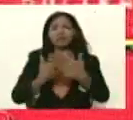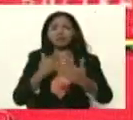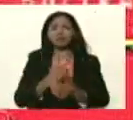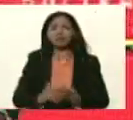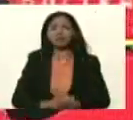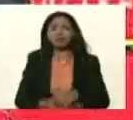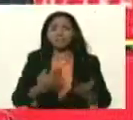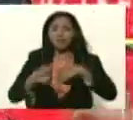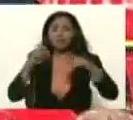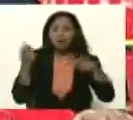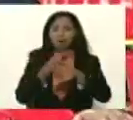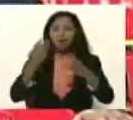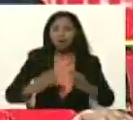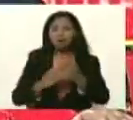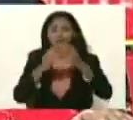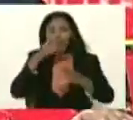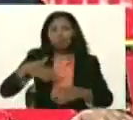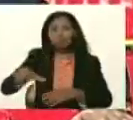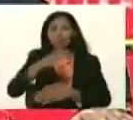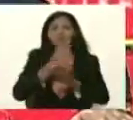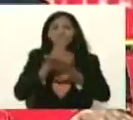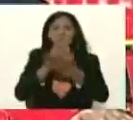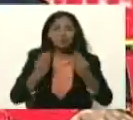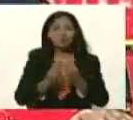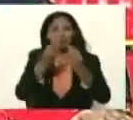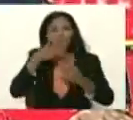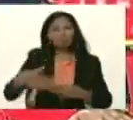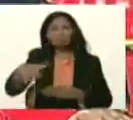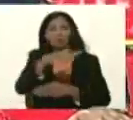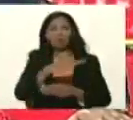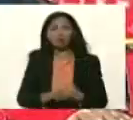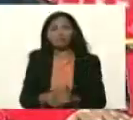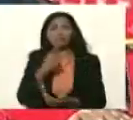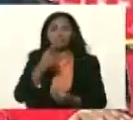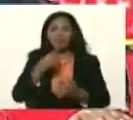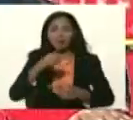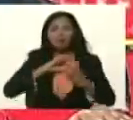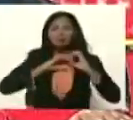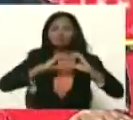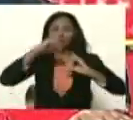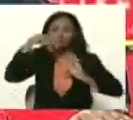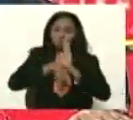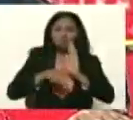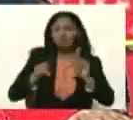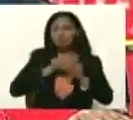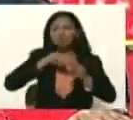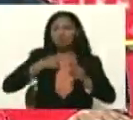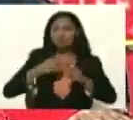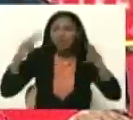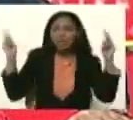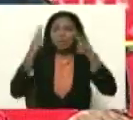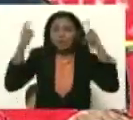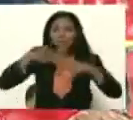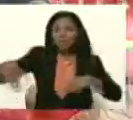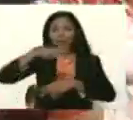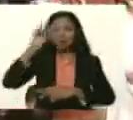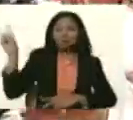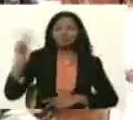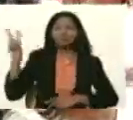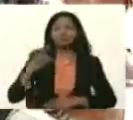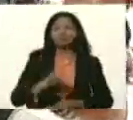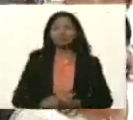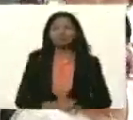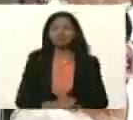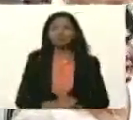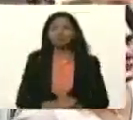vamos a gobernar con el pueblo siempre con el pueblo digamos desde el corazón que viva el pueblo de Venezuela que